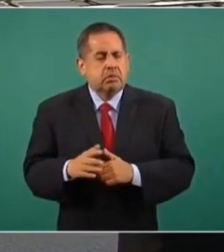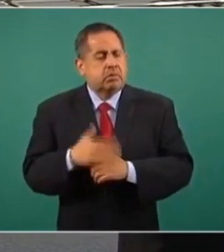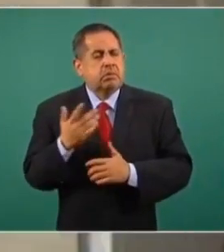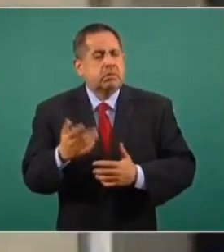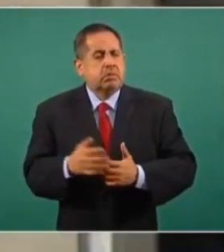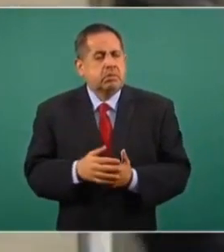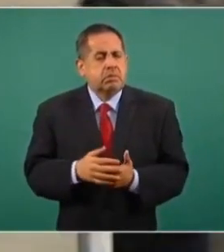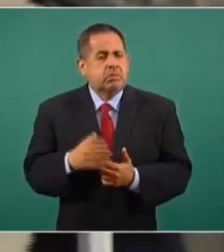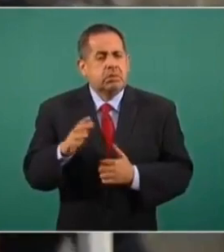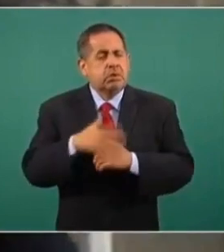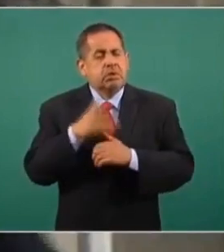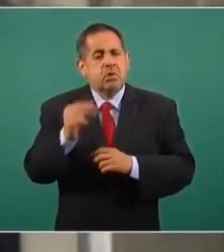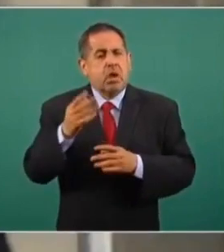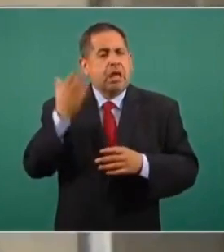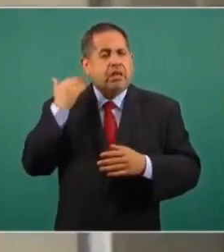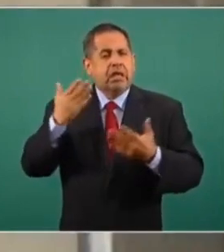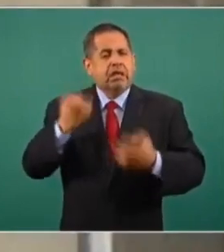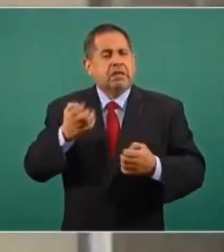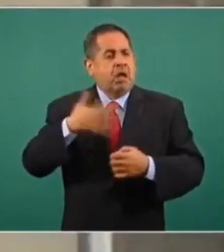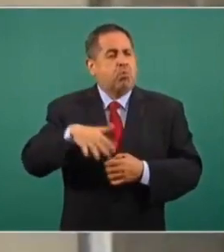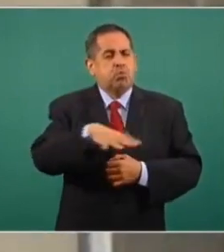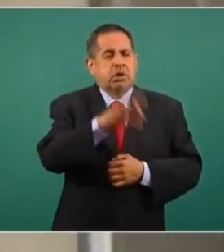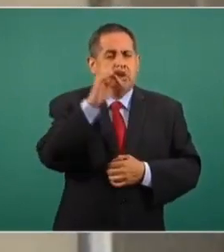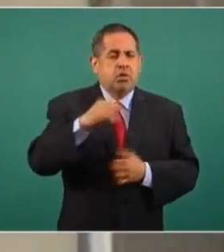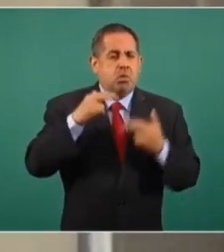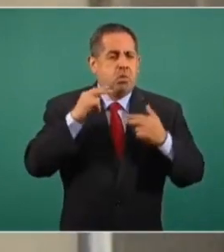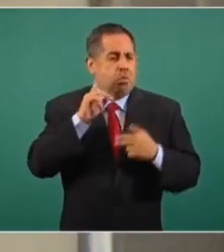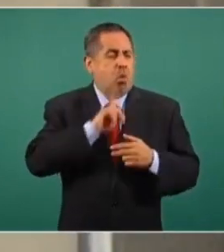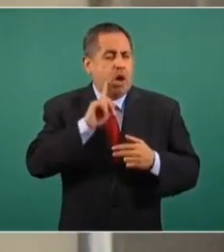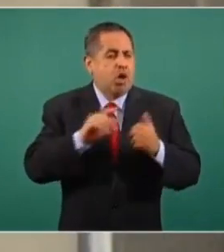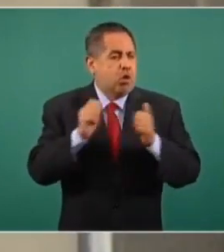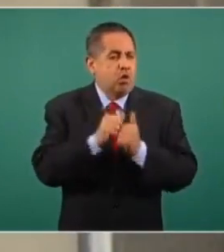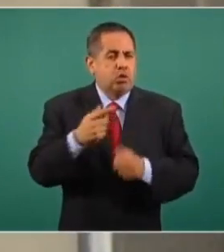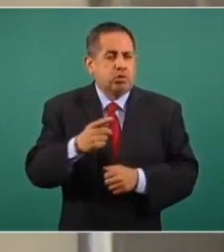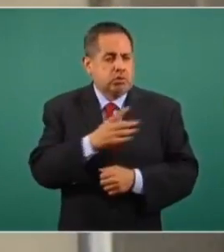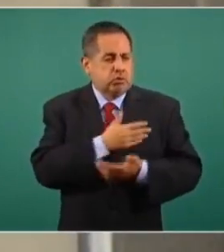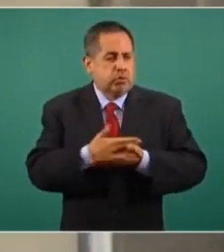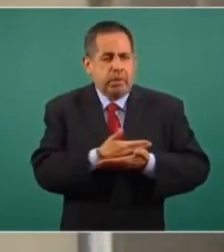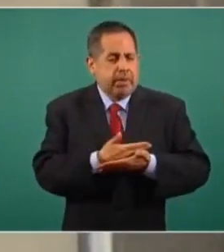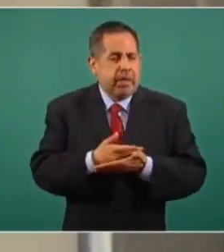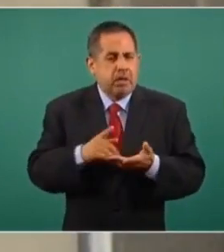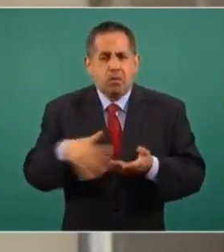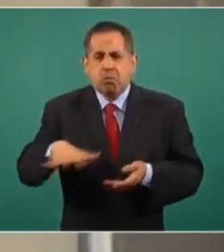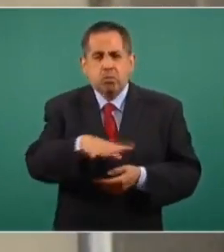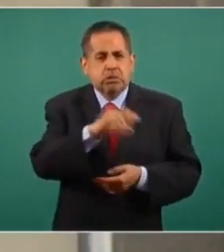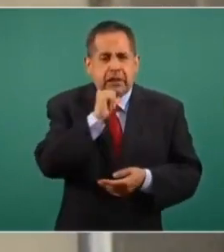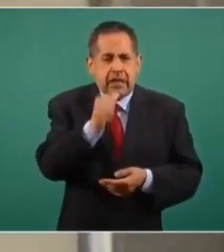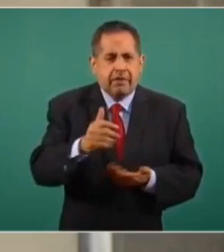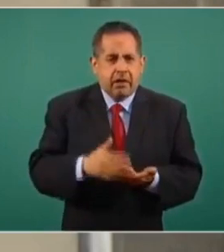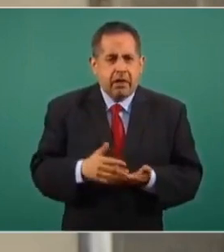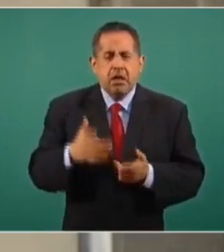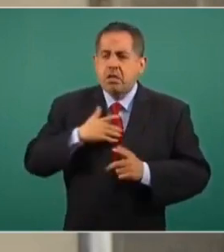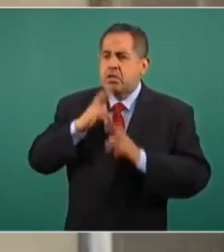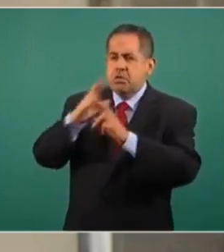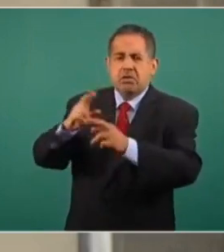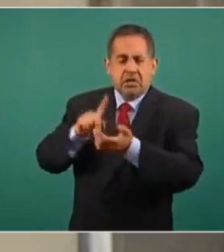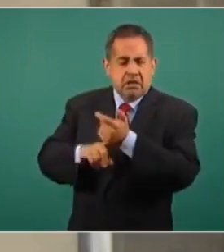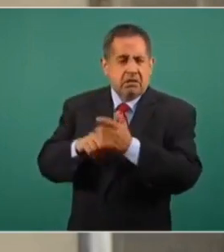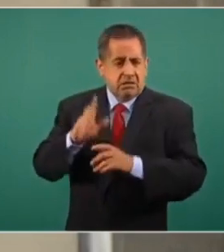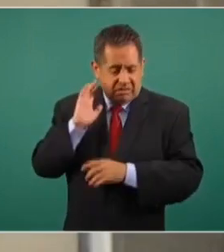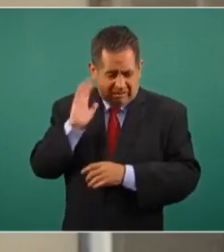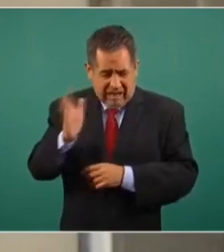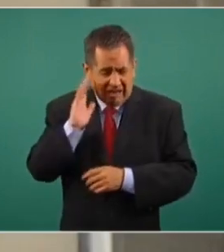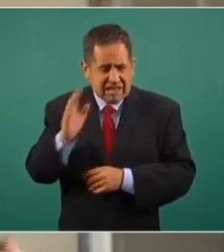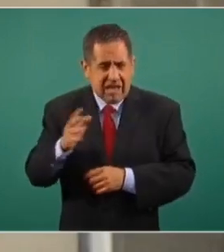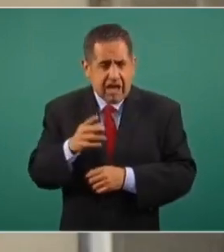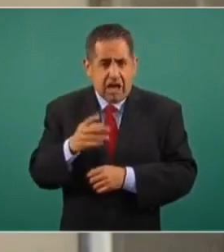no estaban buscando a esa mujer con su pequeñita? Nosotros hemos reportado, no voy a decir el Estado, pero hemos